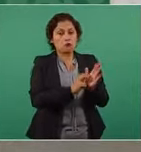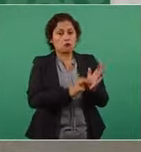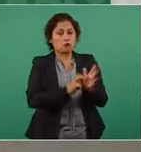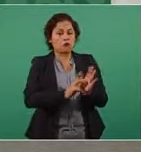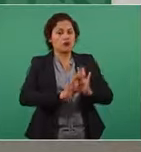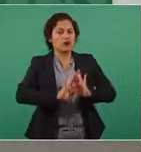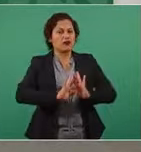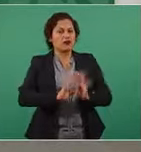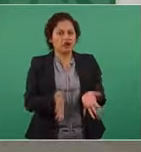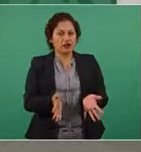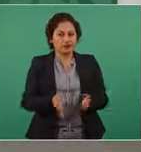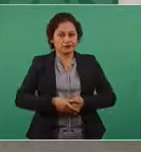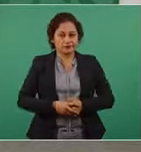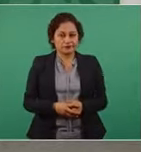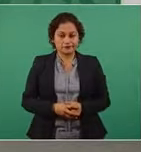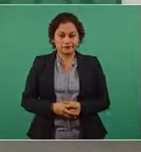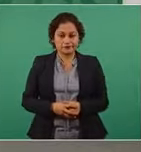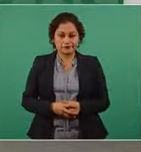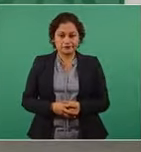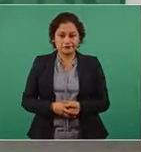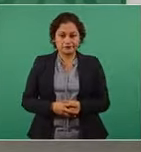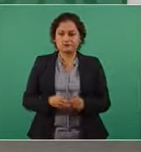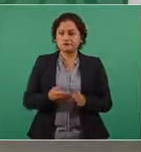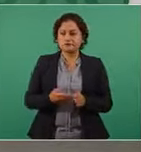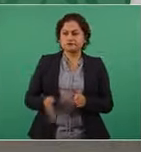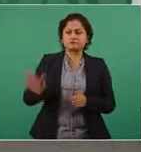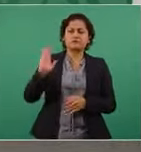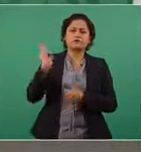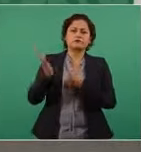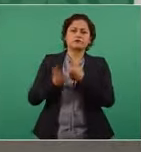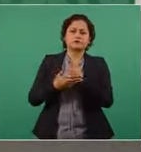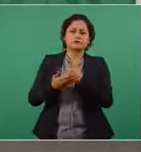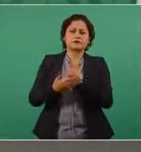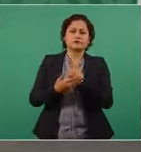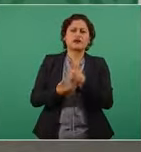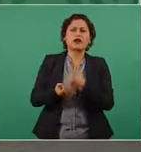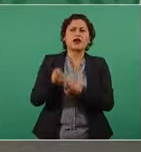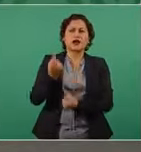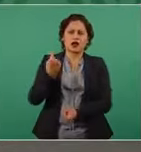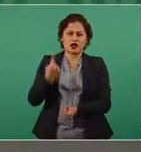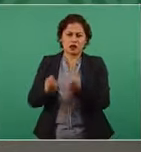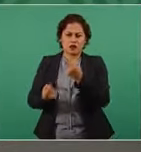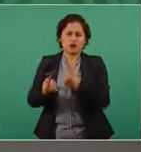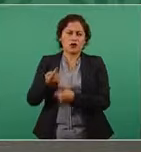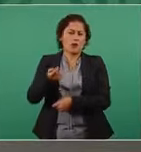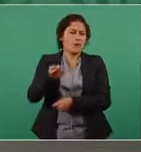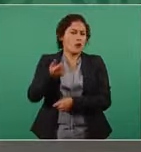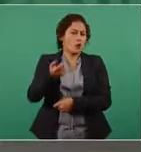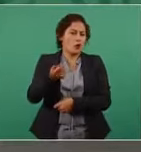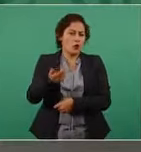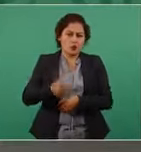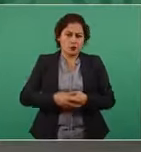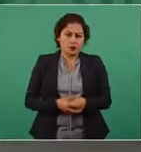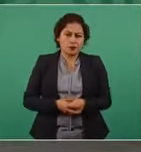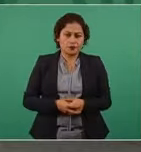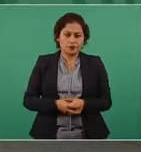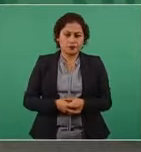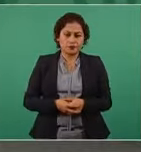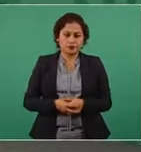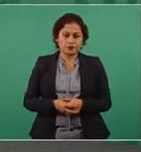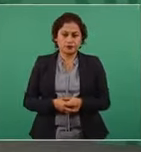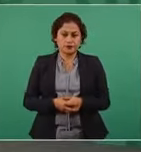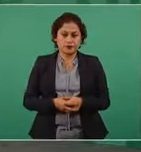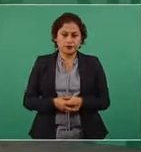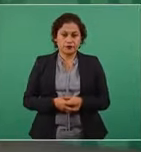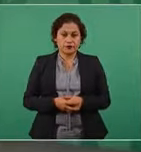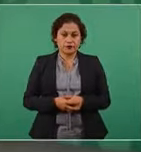realizadas, faltan algunas, pero muy poco. Ya lo